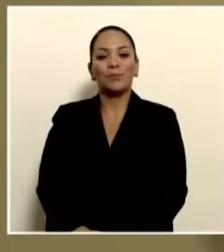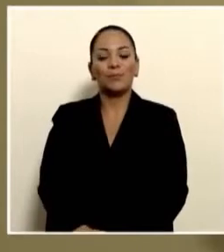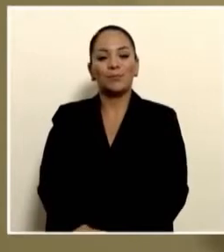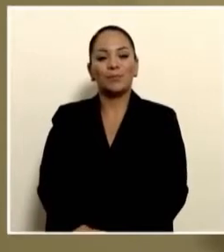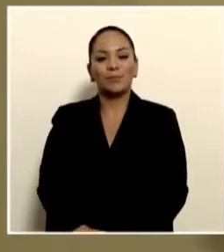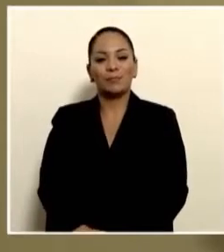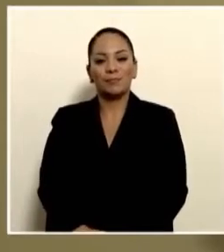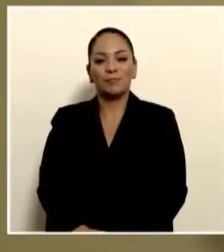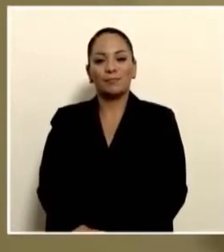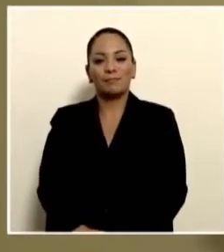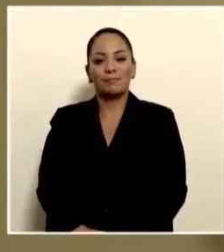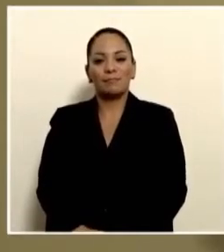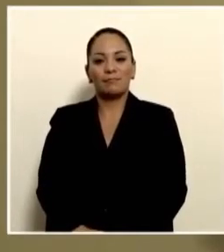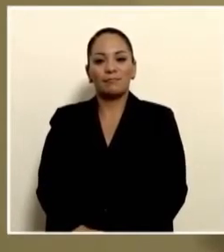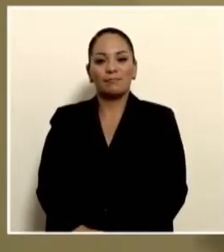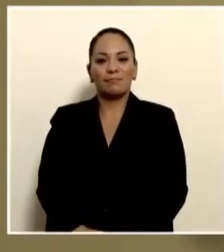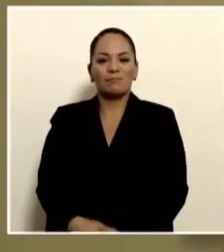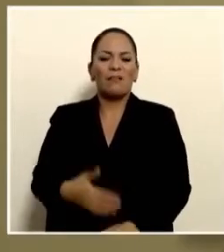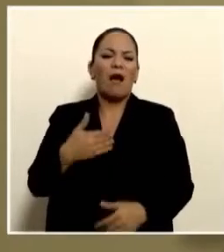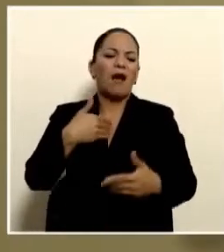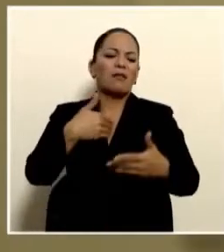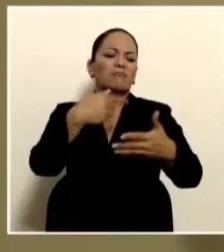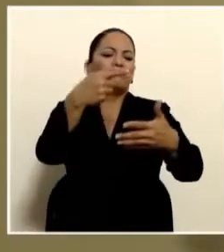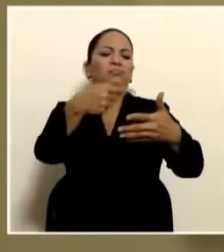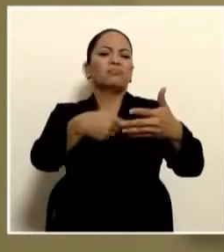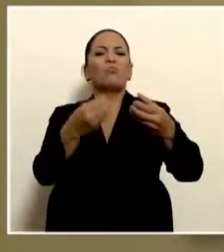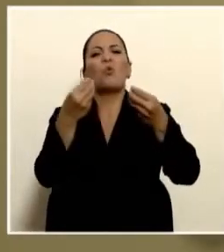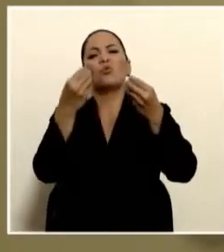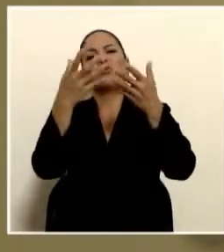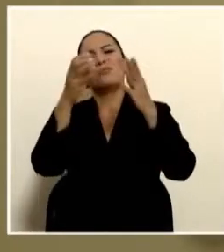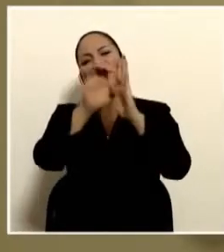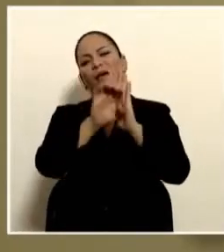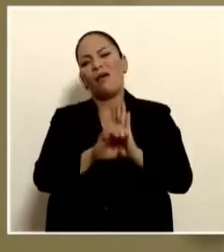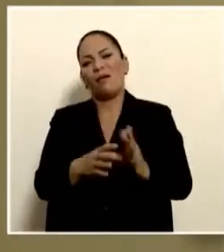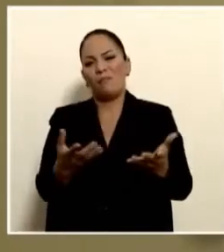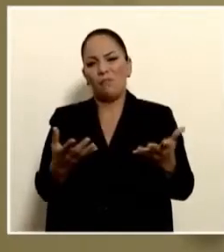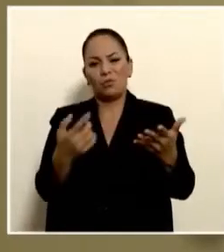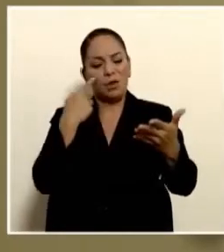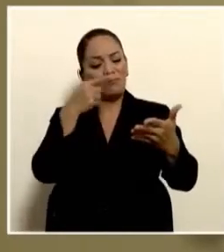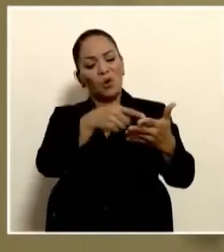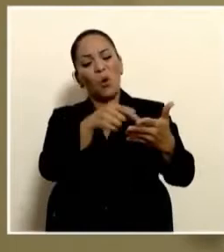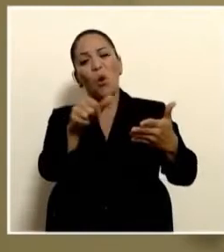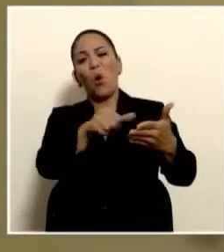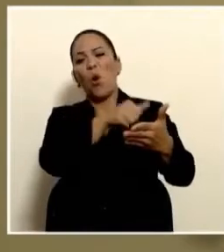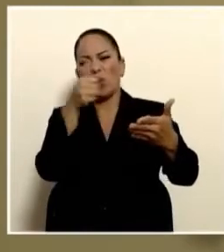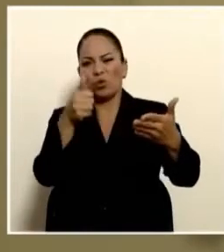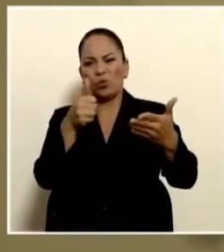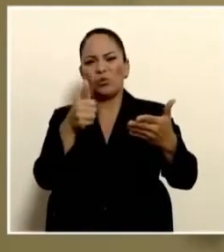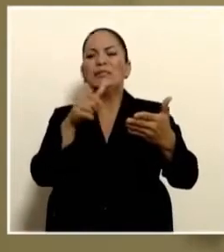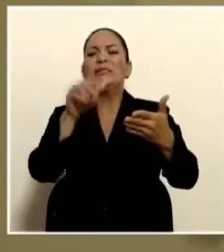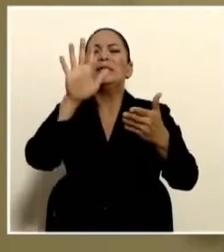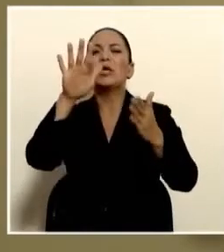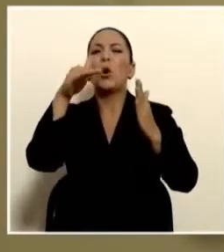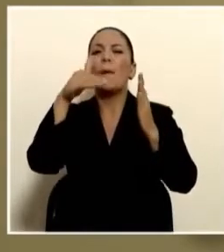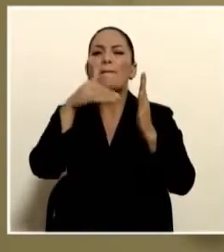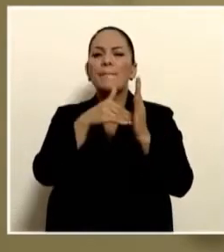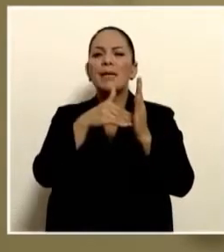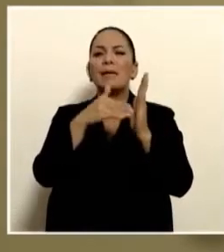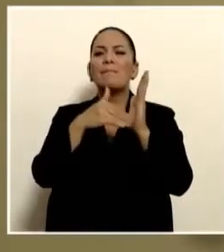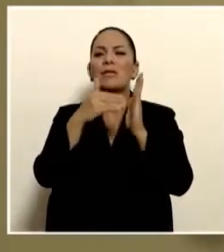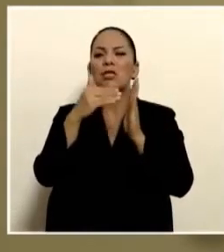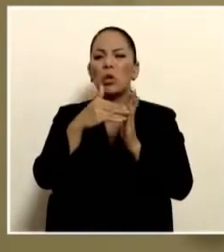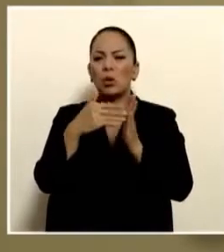y ni para qué darles más ejemplos. Hay otro fondo de inversión, cinco mil millones de colones al año.